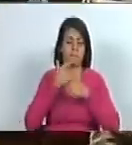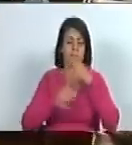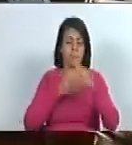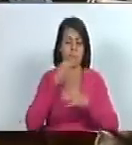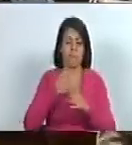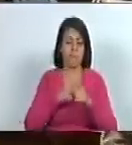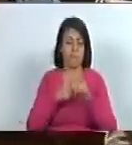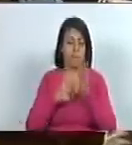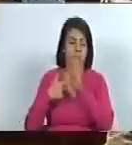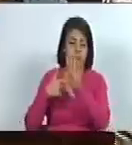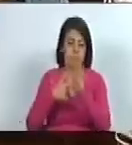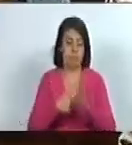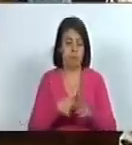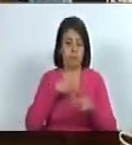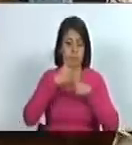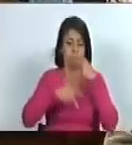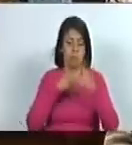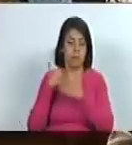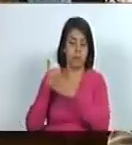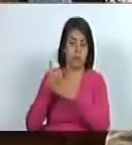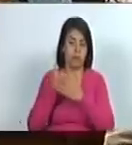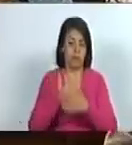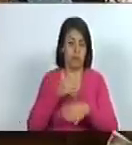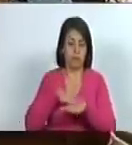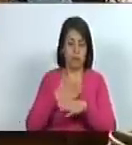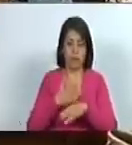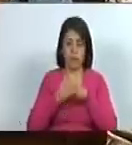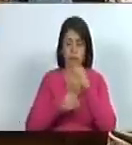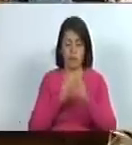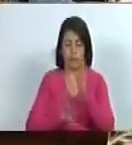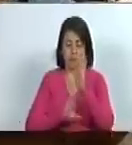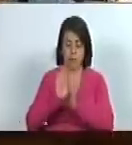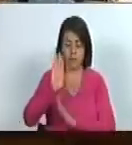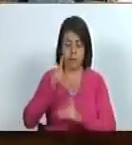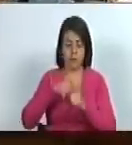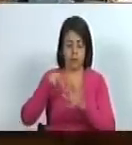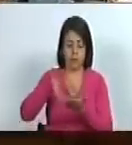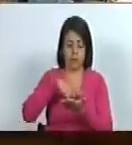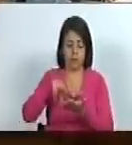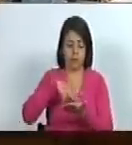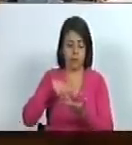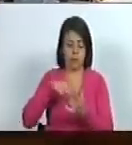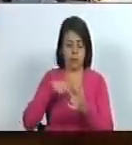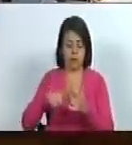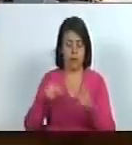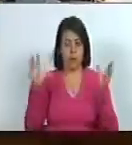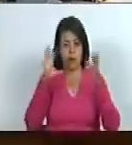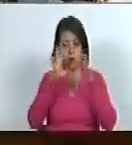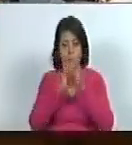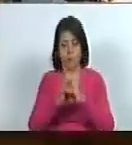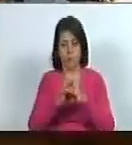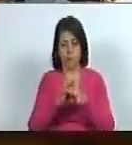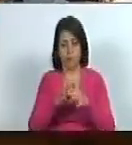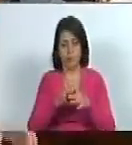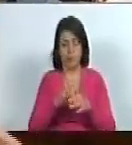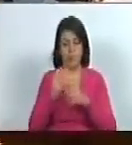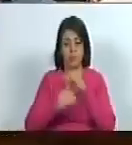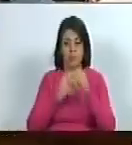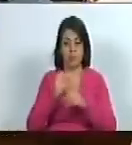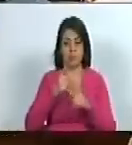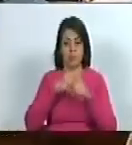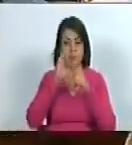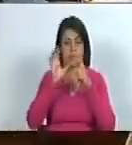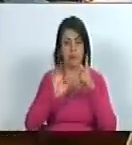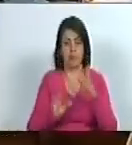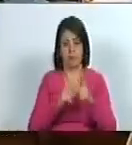políticas públicas que nos ayuden a desarrollar la danza en esa combinación que nos